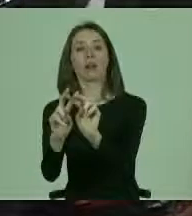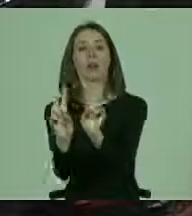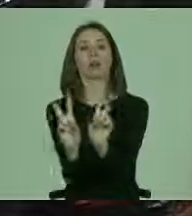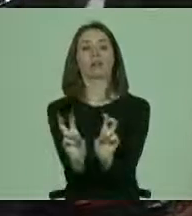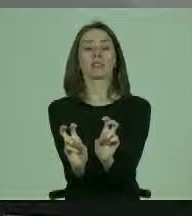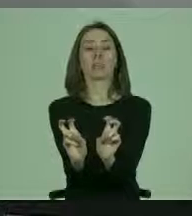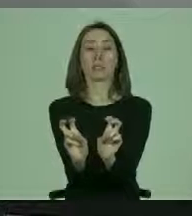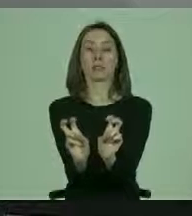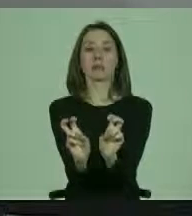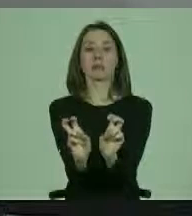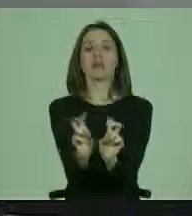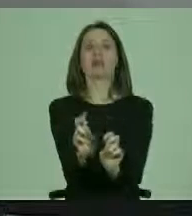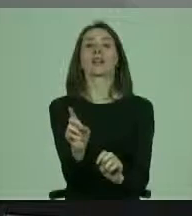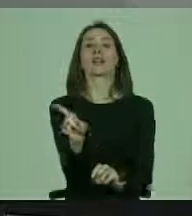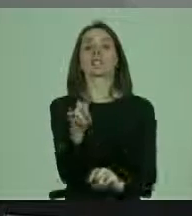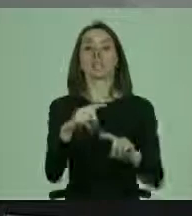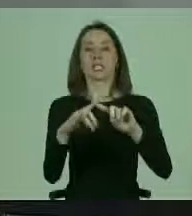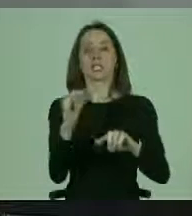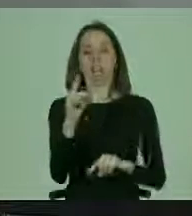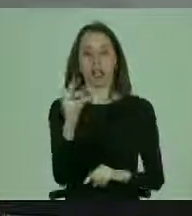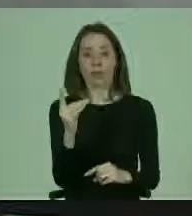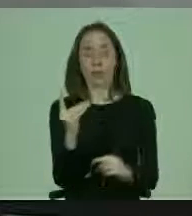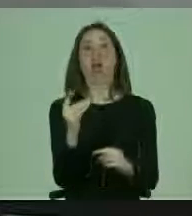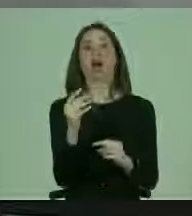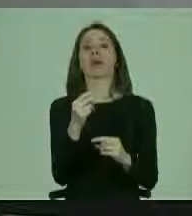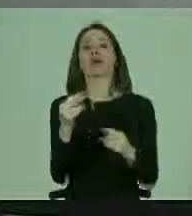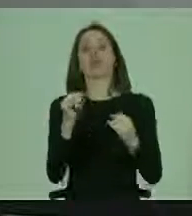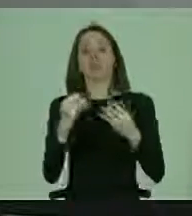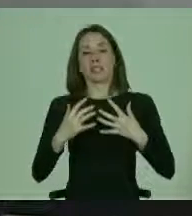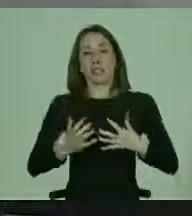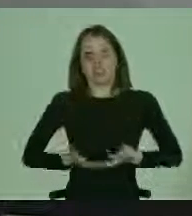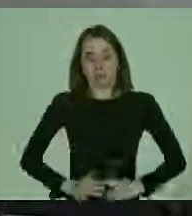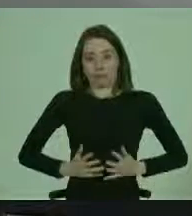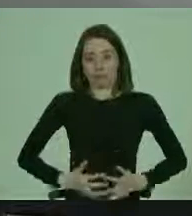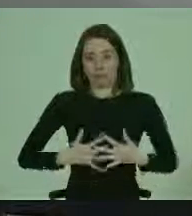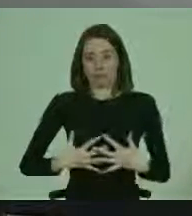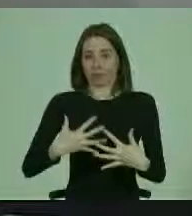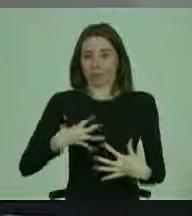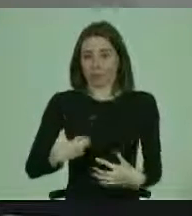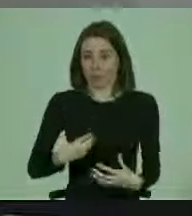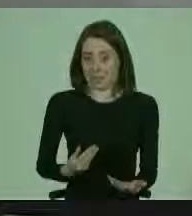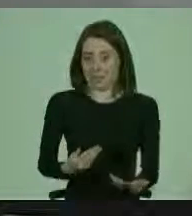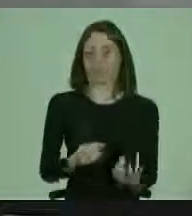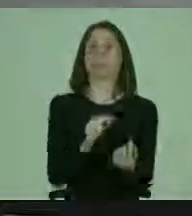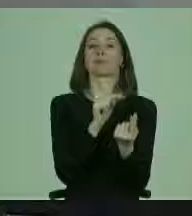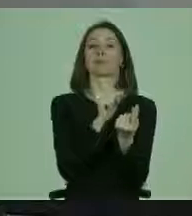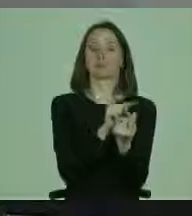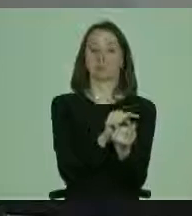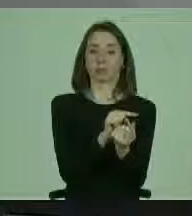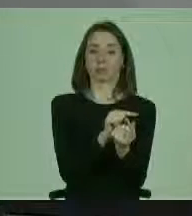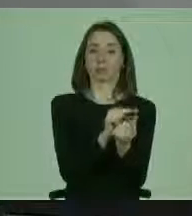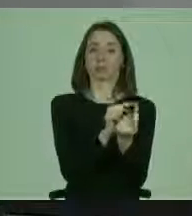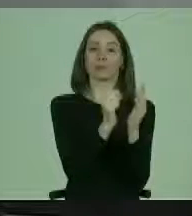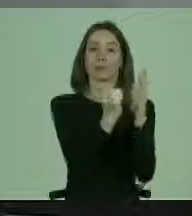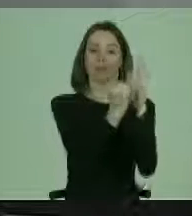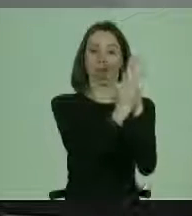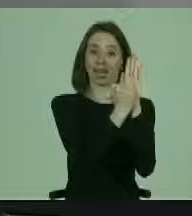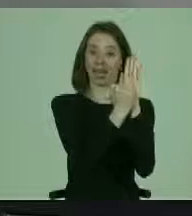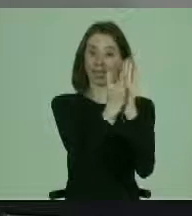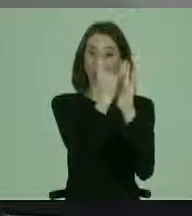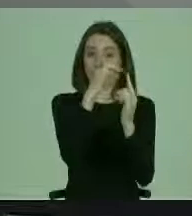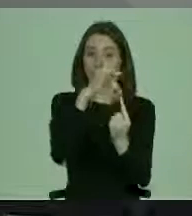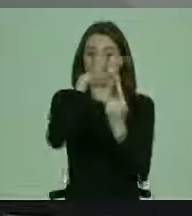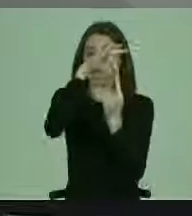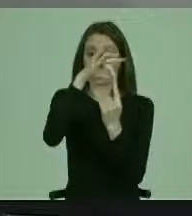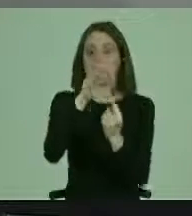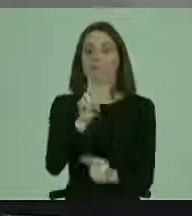la sexualidad y la reproducción. Y esto se combina, el artículo por esencia, es el